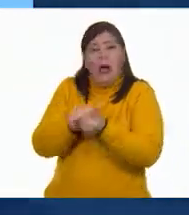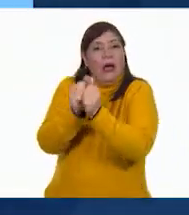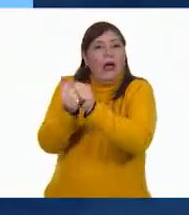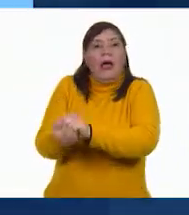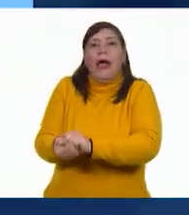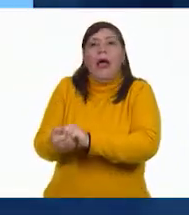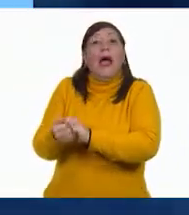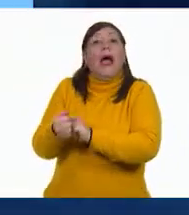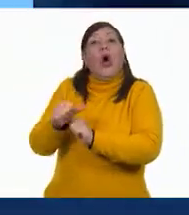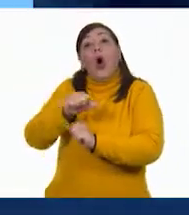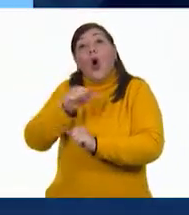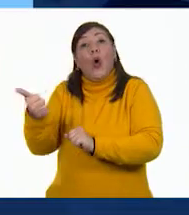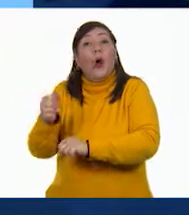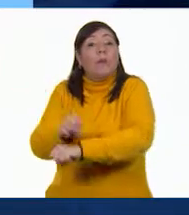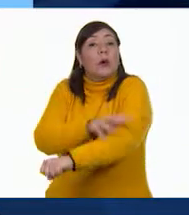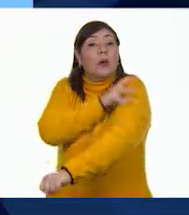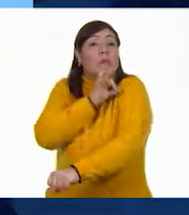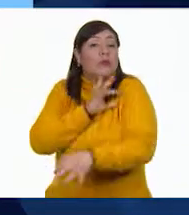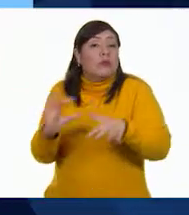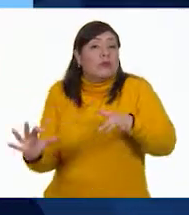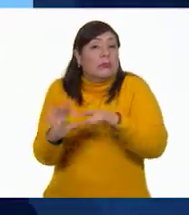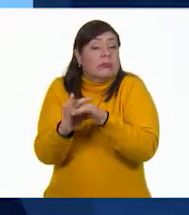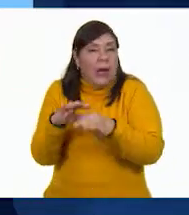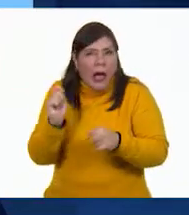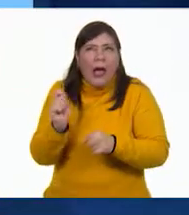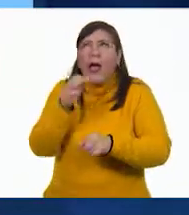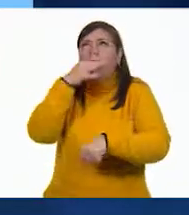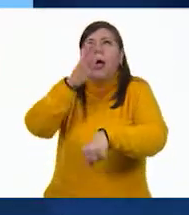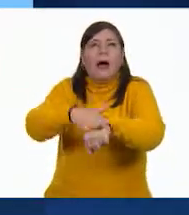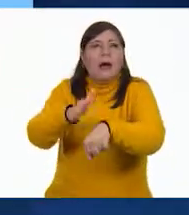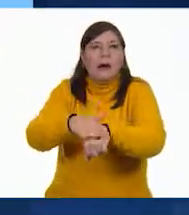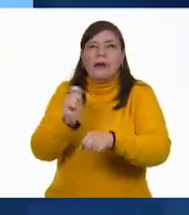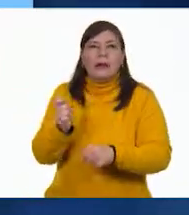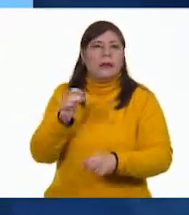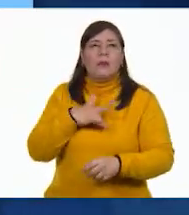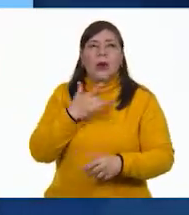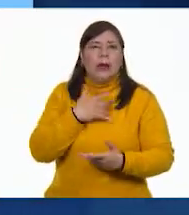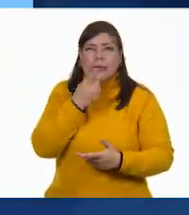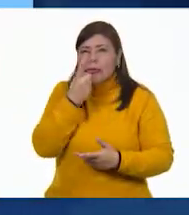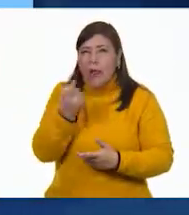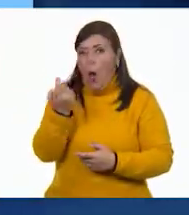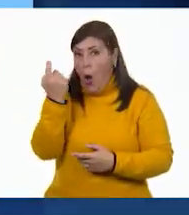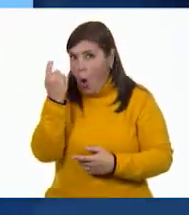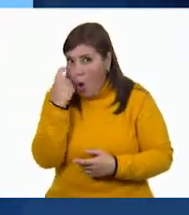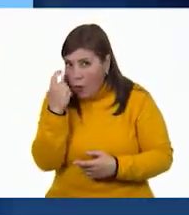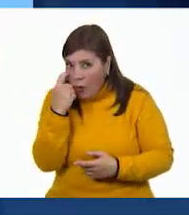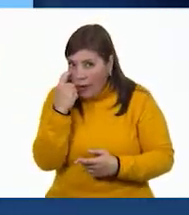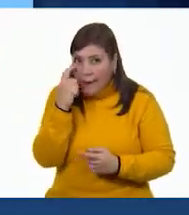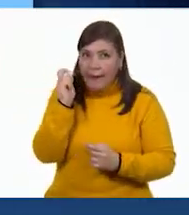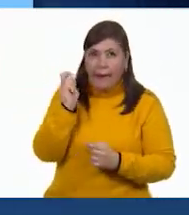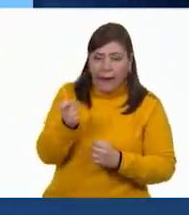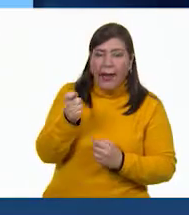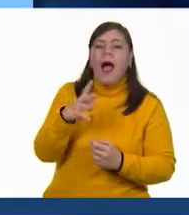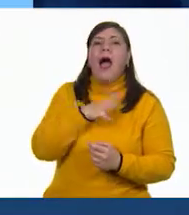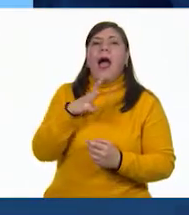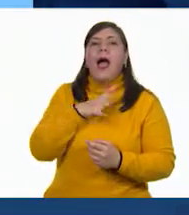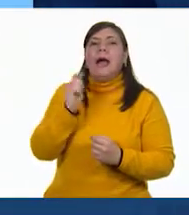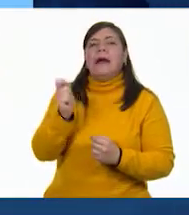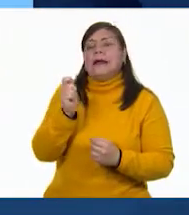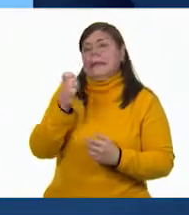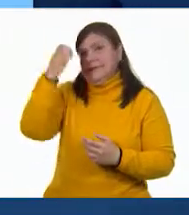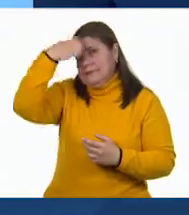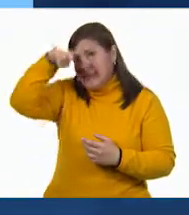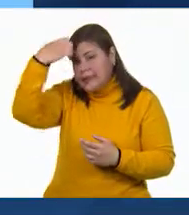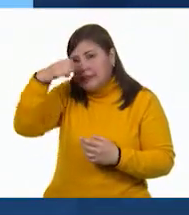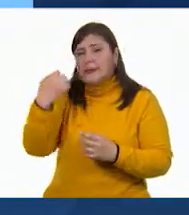otra emoción. Es como una alerta que nos dice, ojo, aquí hay una experiencia nueva y